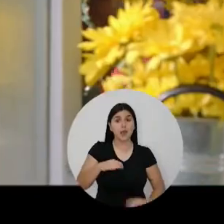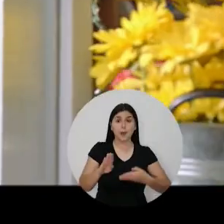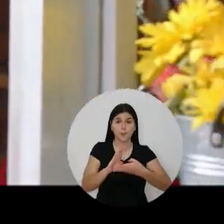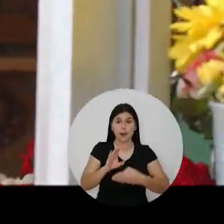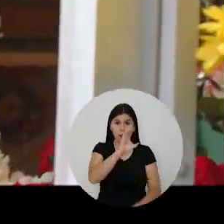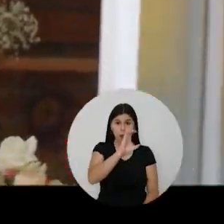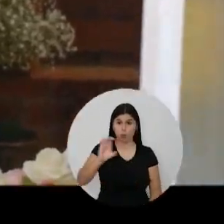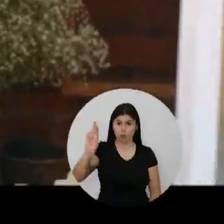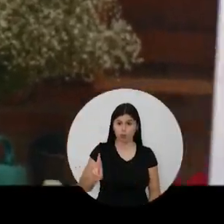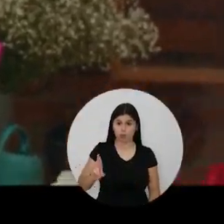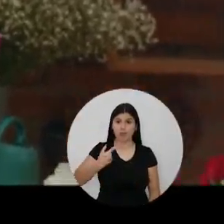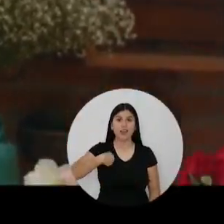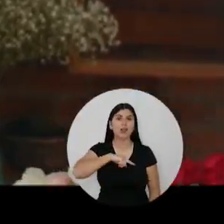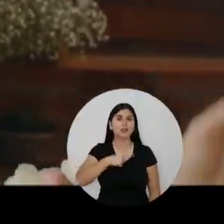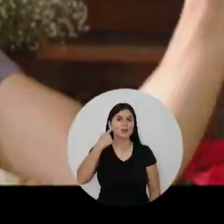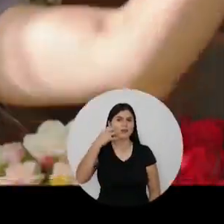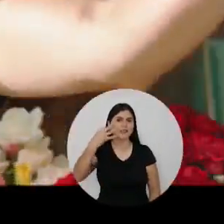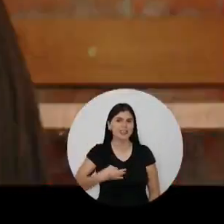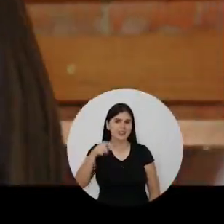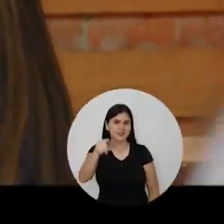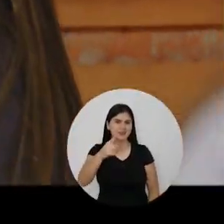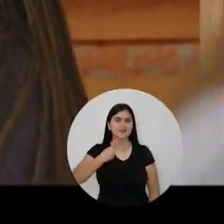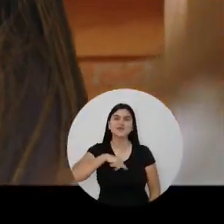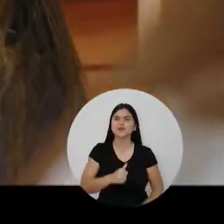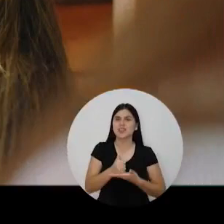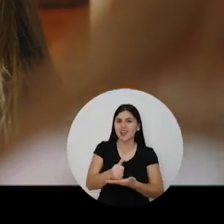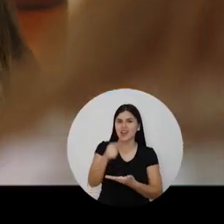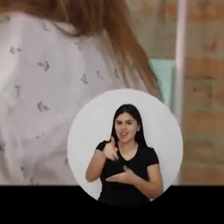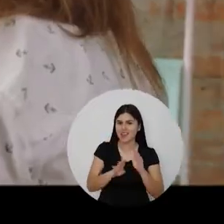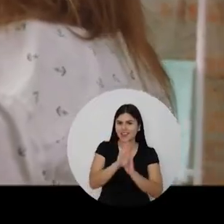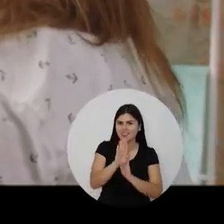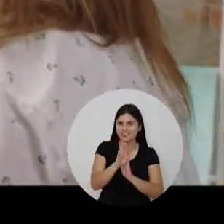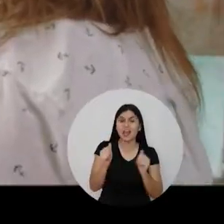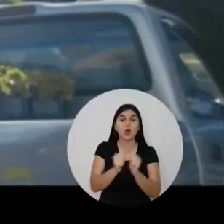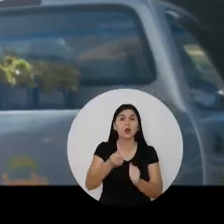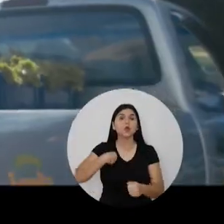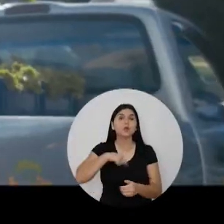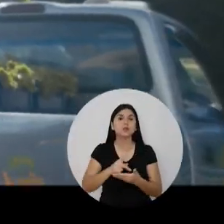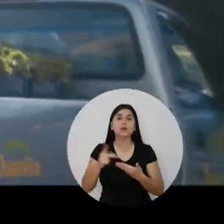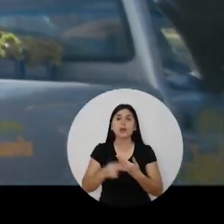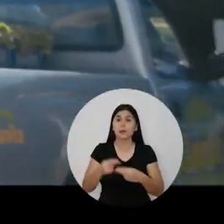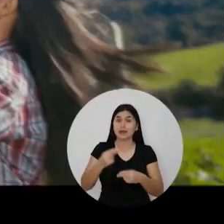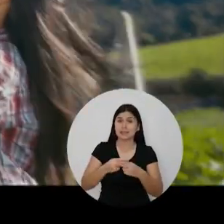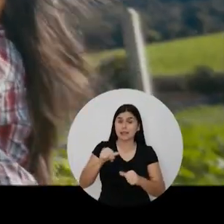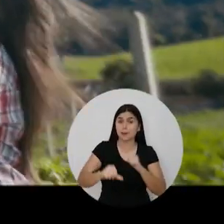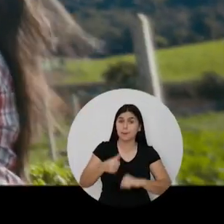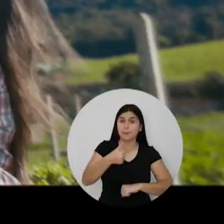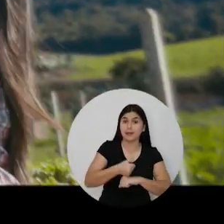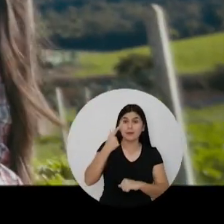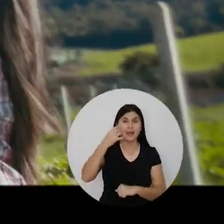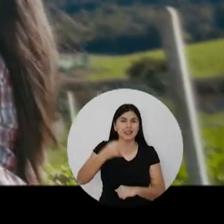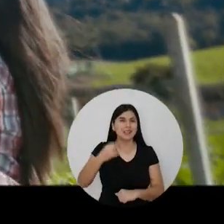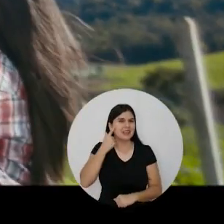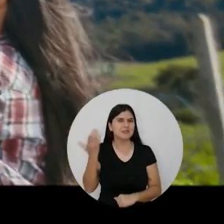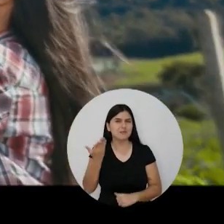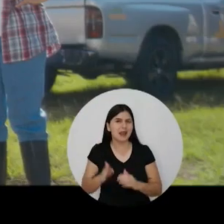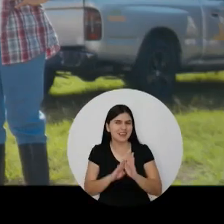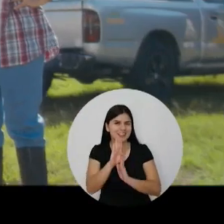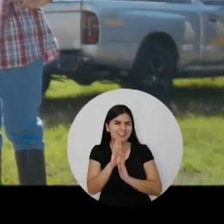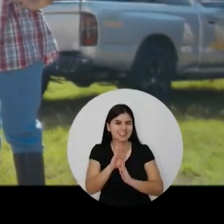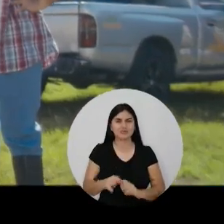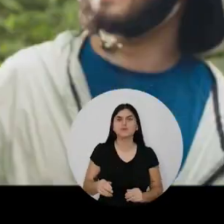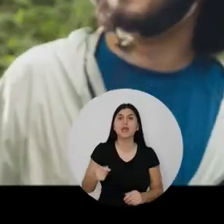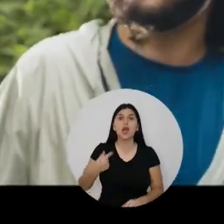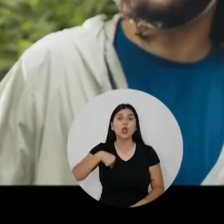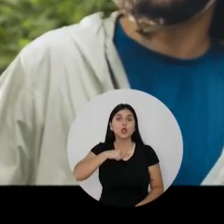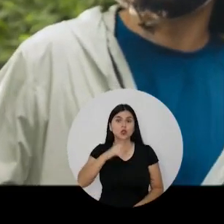En el BCR creemos en usted y le ayudamos a crecer con nuestro programa PyME Creer para Crecer.